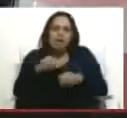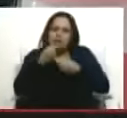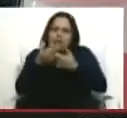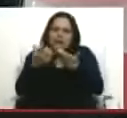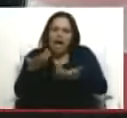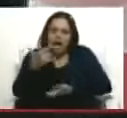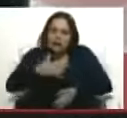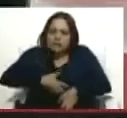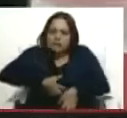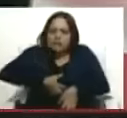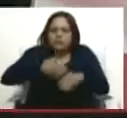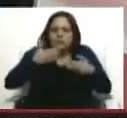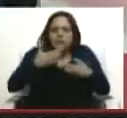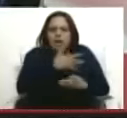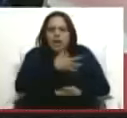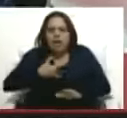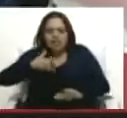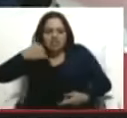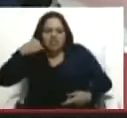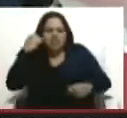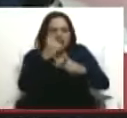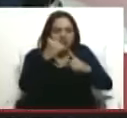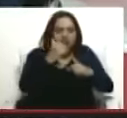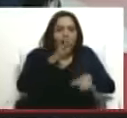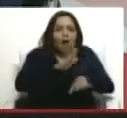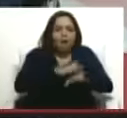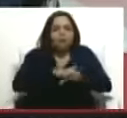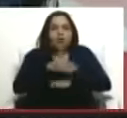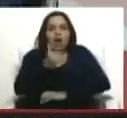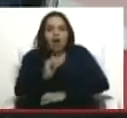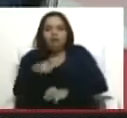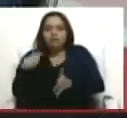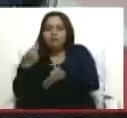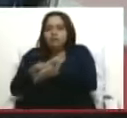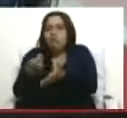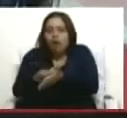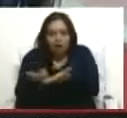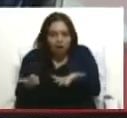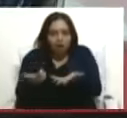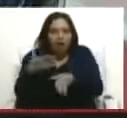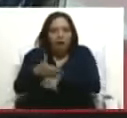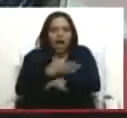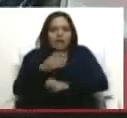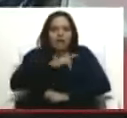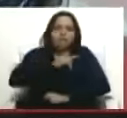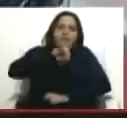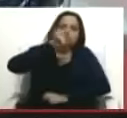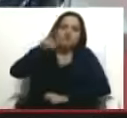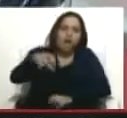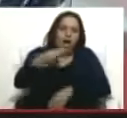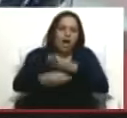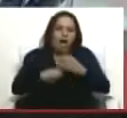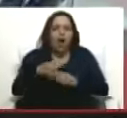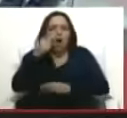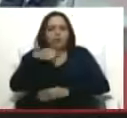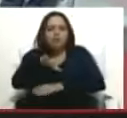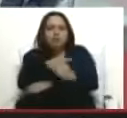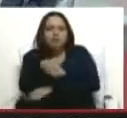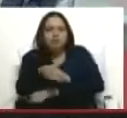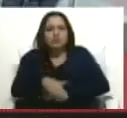venganza por haber supuestamente, según ella, financiado la gira de Canserbero,